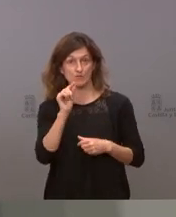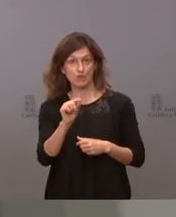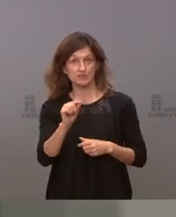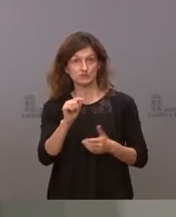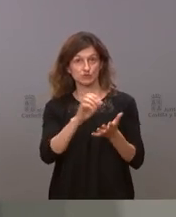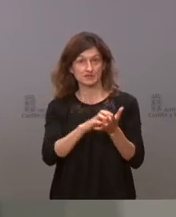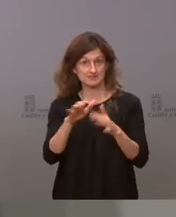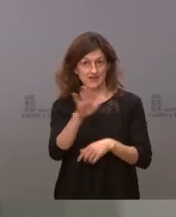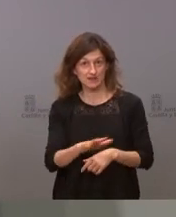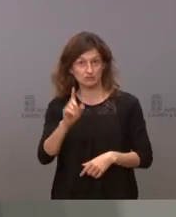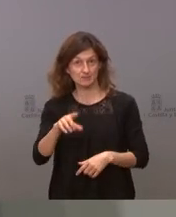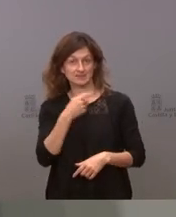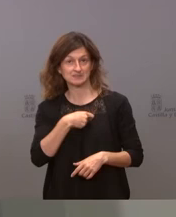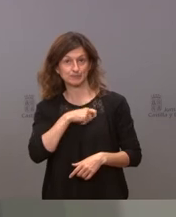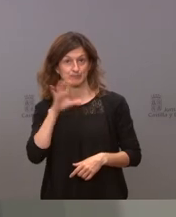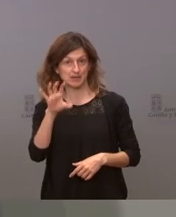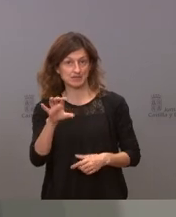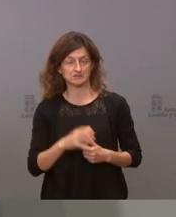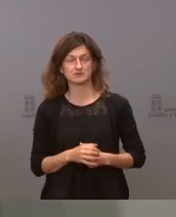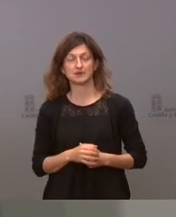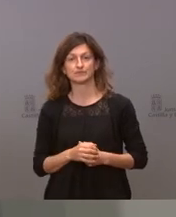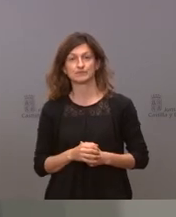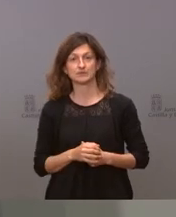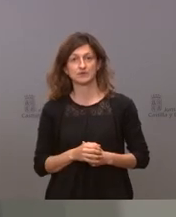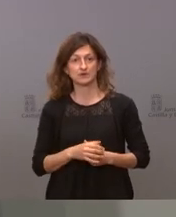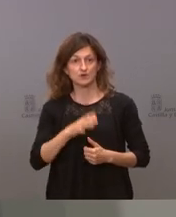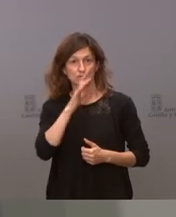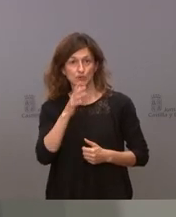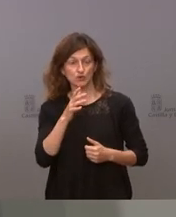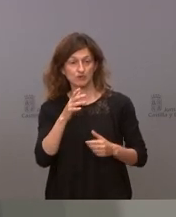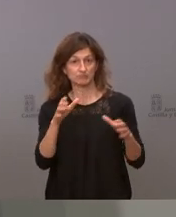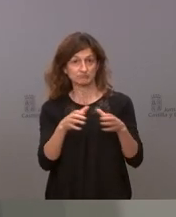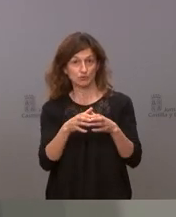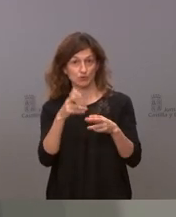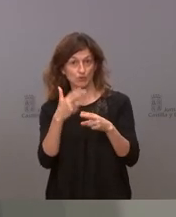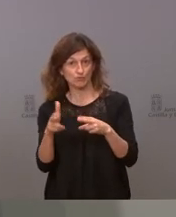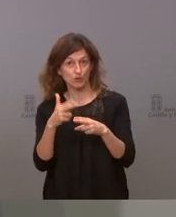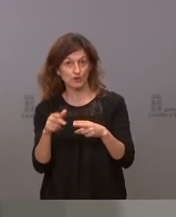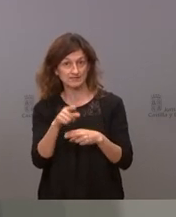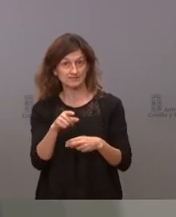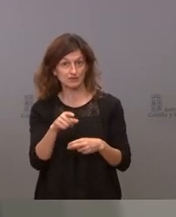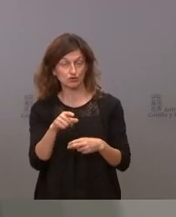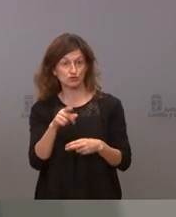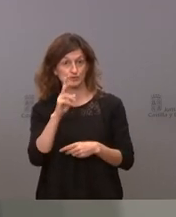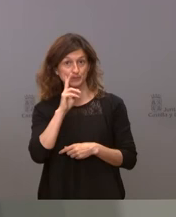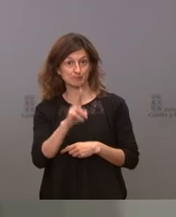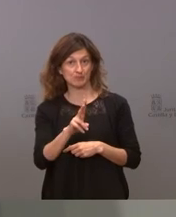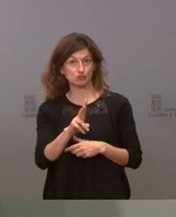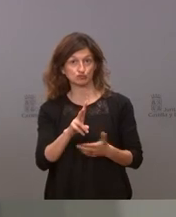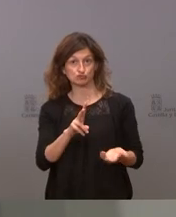comunidad y en el conjunto de la nación es que el cesarismo de los partidos políticos está generando